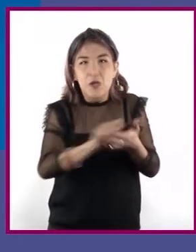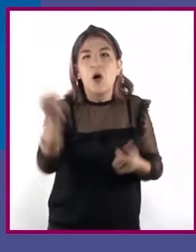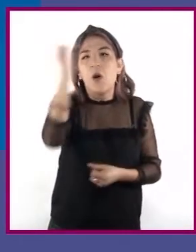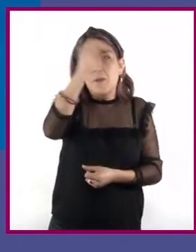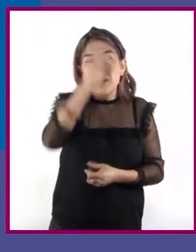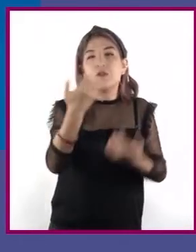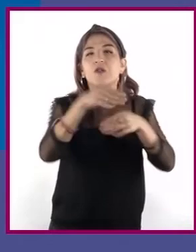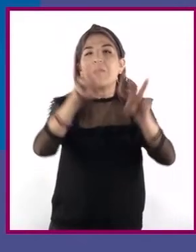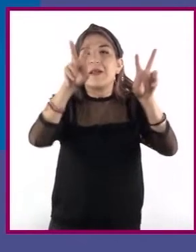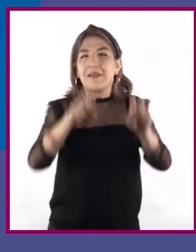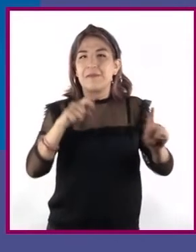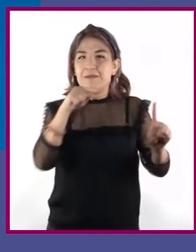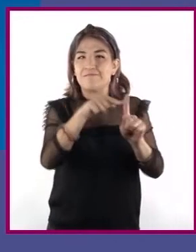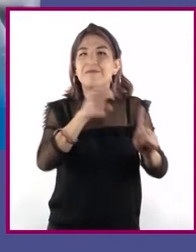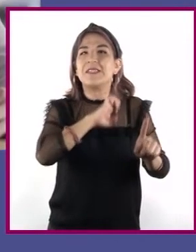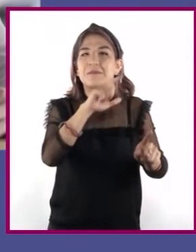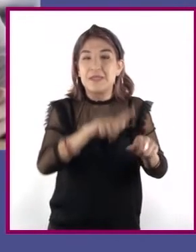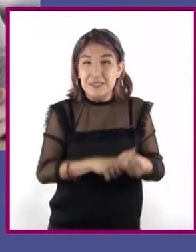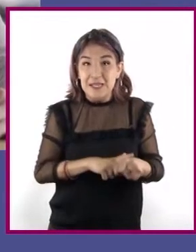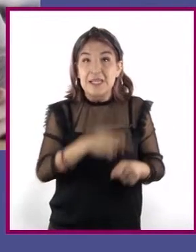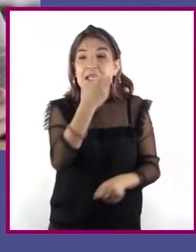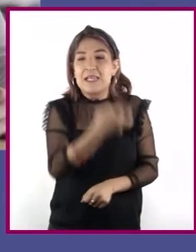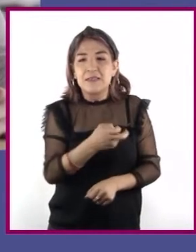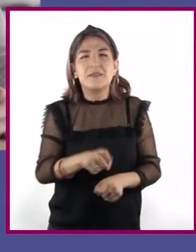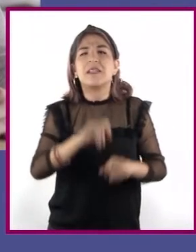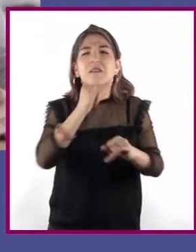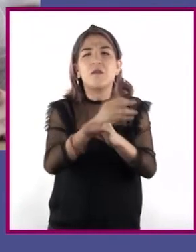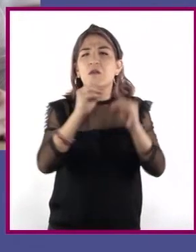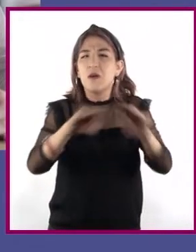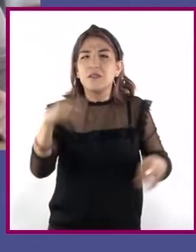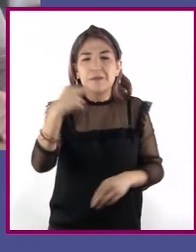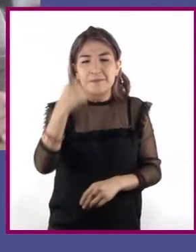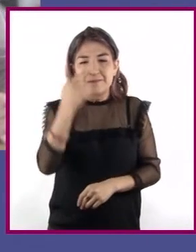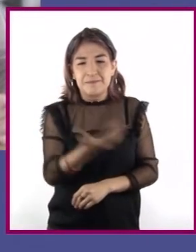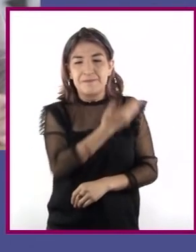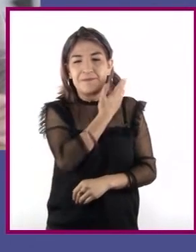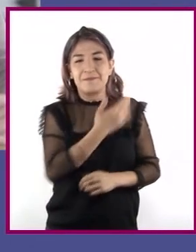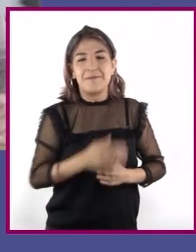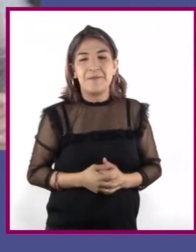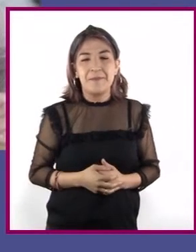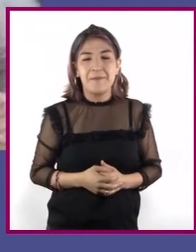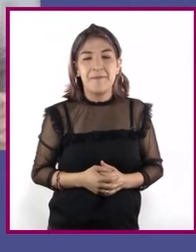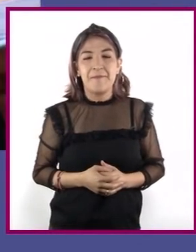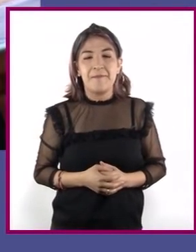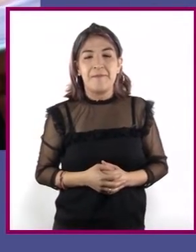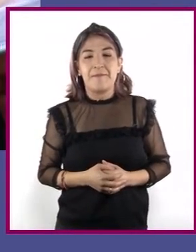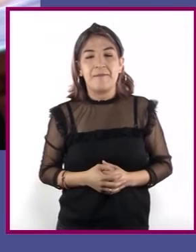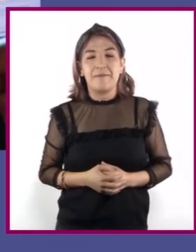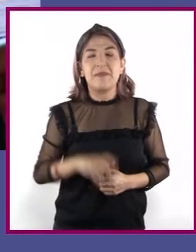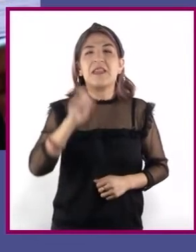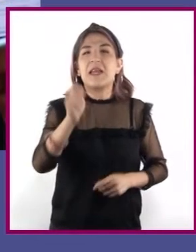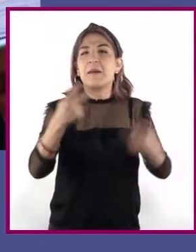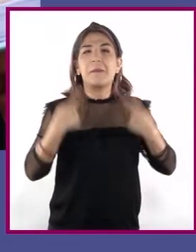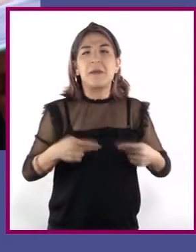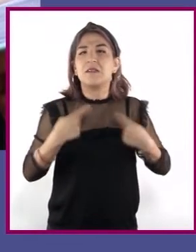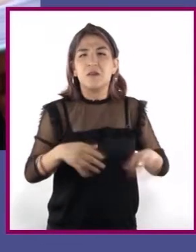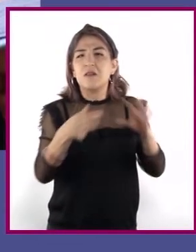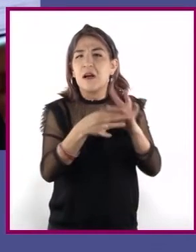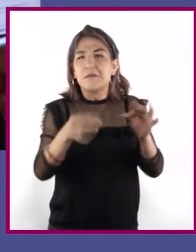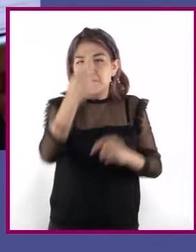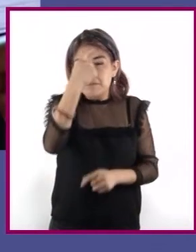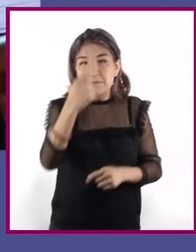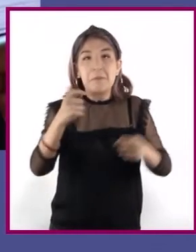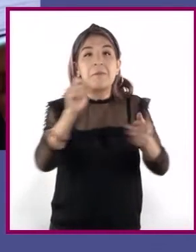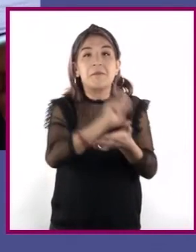específico. A este tipo de texto se le conoce como artículos de opinión, cuyo autor es, generalmente,